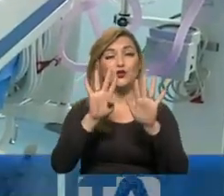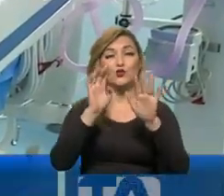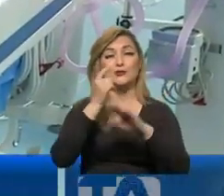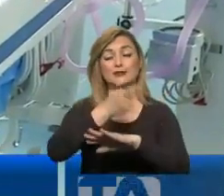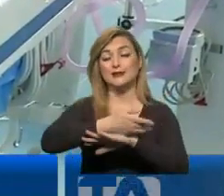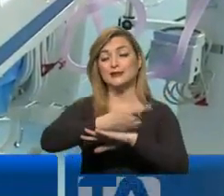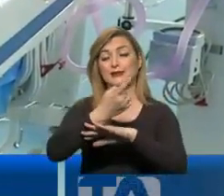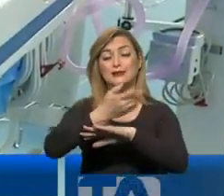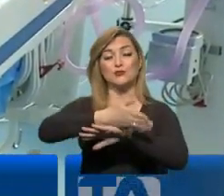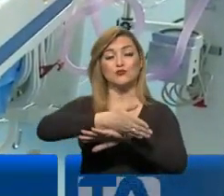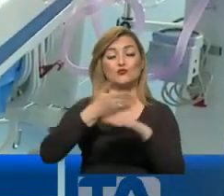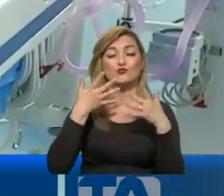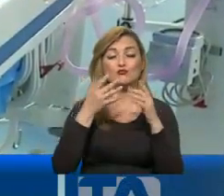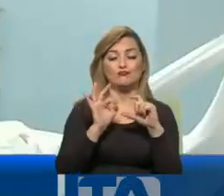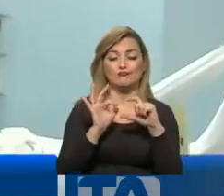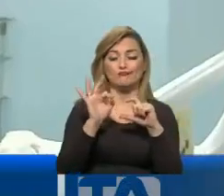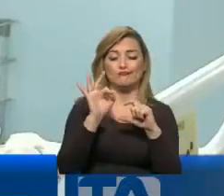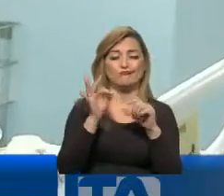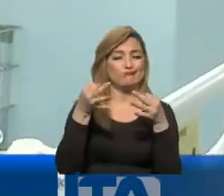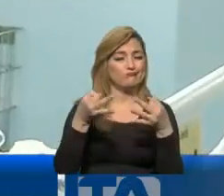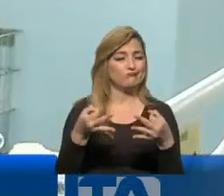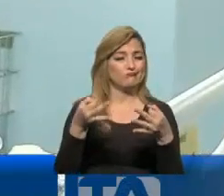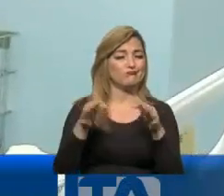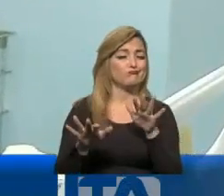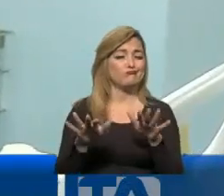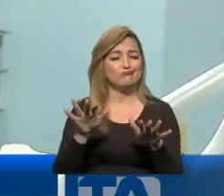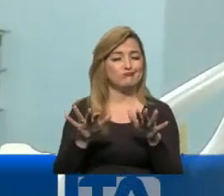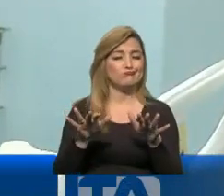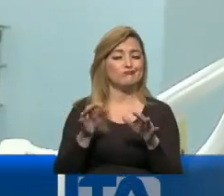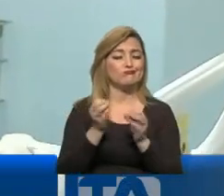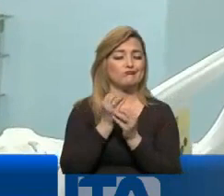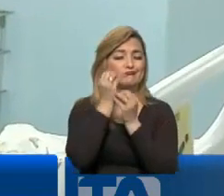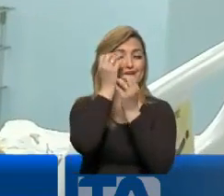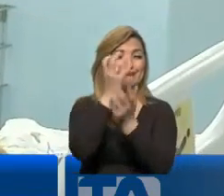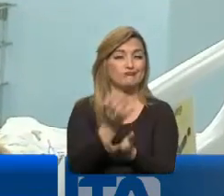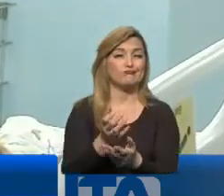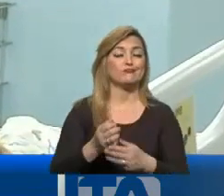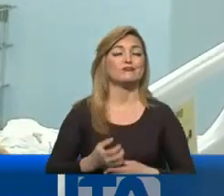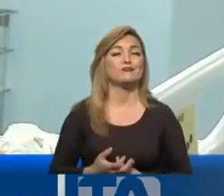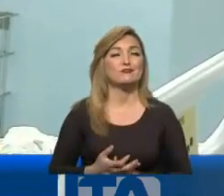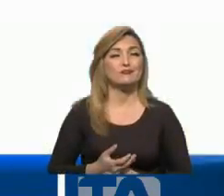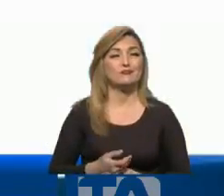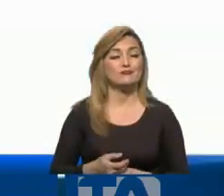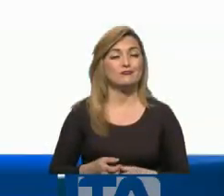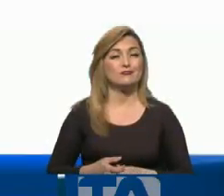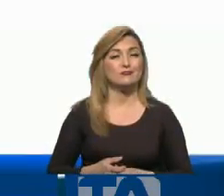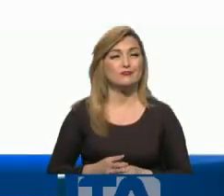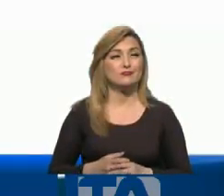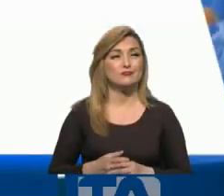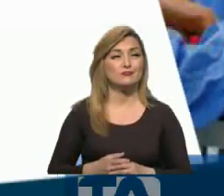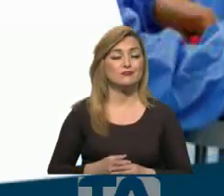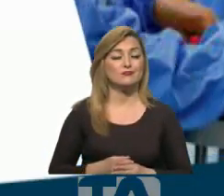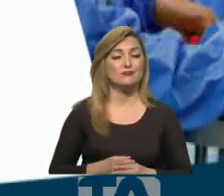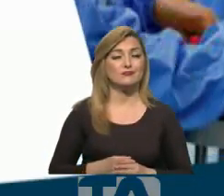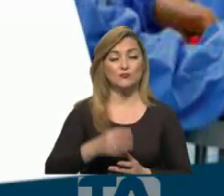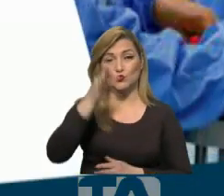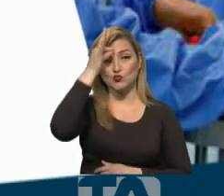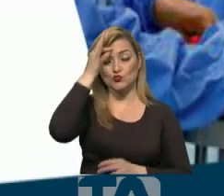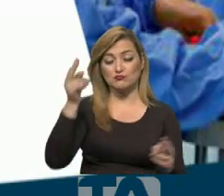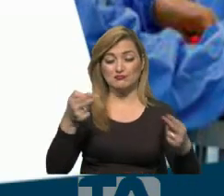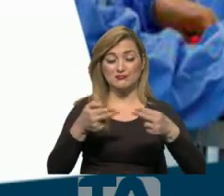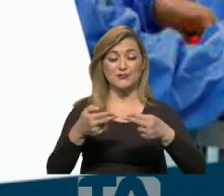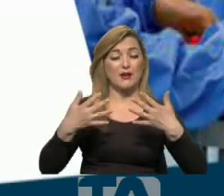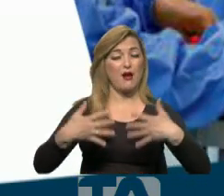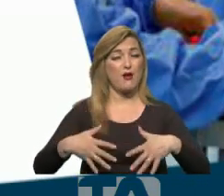dado un leve incremento de casos confirmados y sospechosos según el último reporte epidemiológico de la ciudad. Las unidades de cuidados intensivos